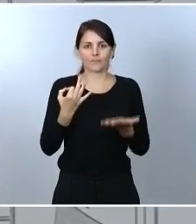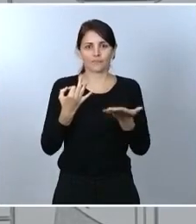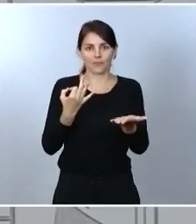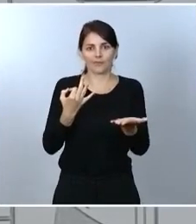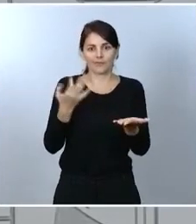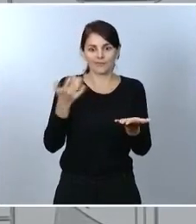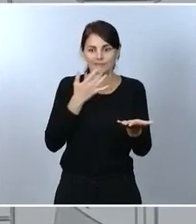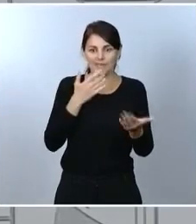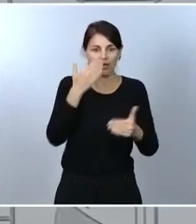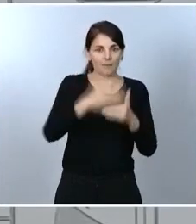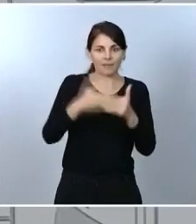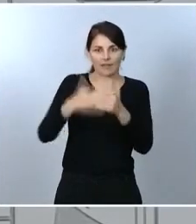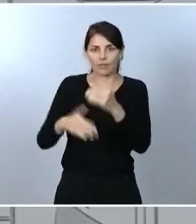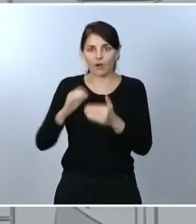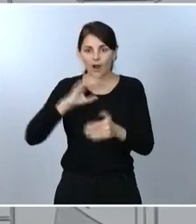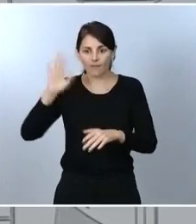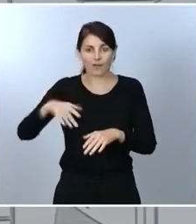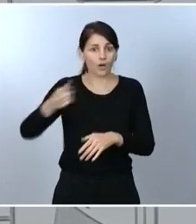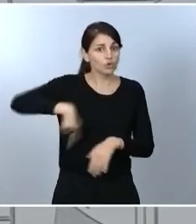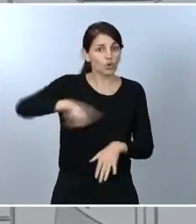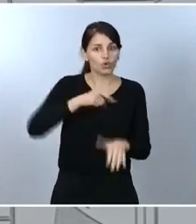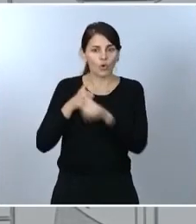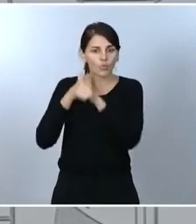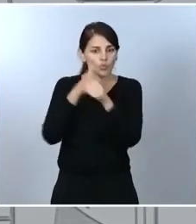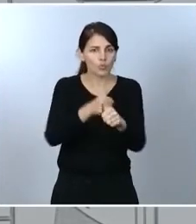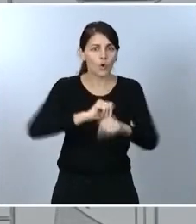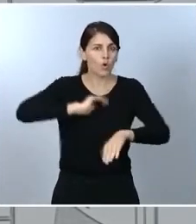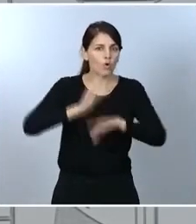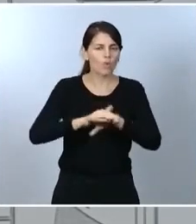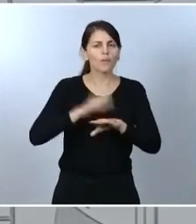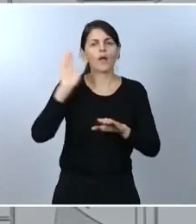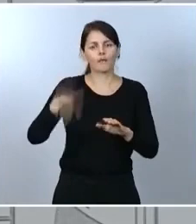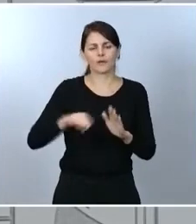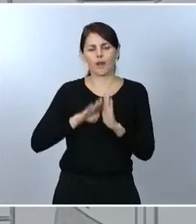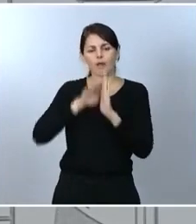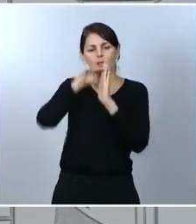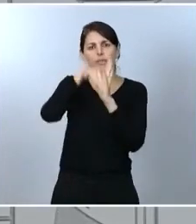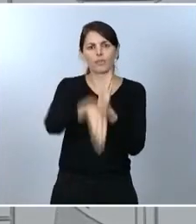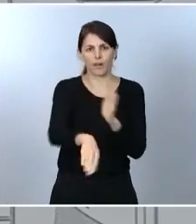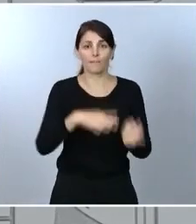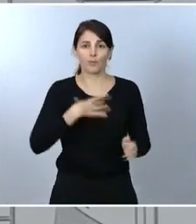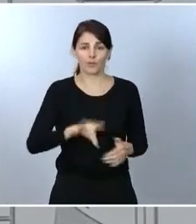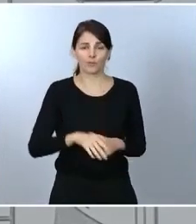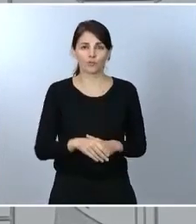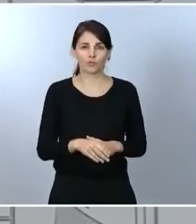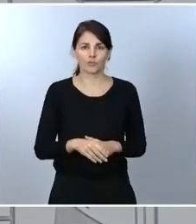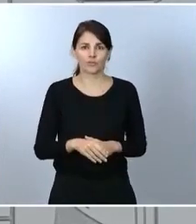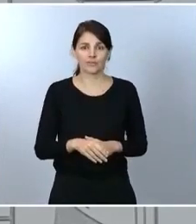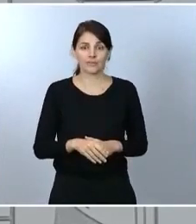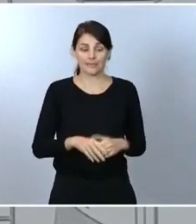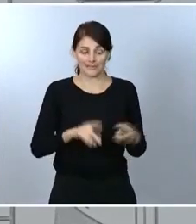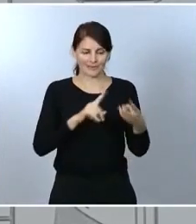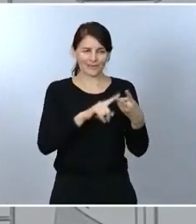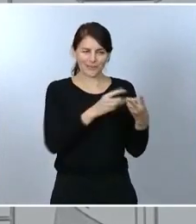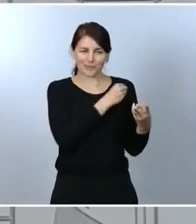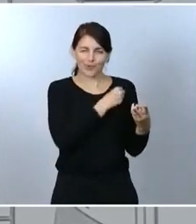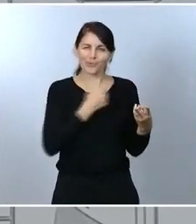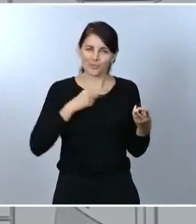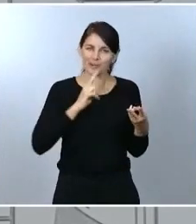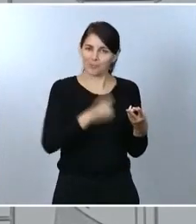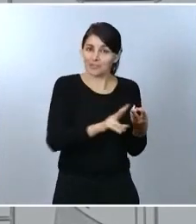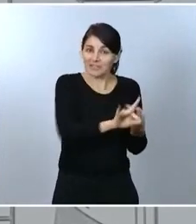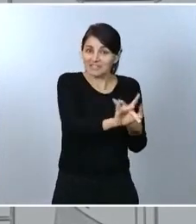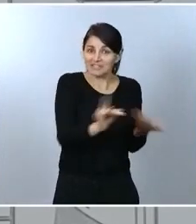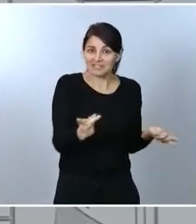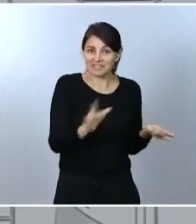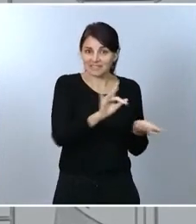por tanto, en la contención al virus. Por tanto, la respuesta es que sí. En mi opinión y creo que también en opinión de muchísimos